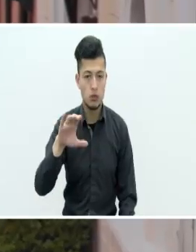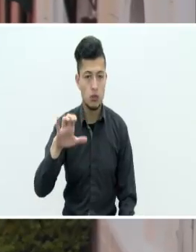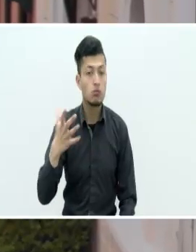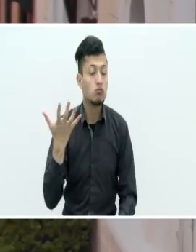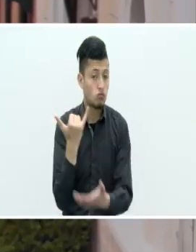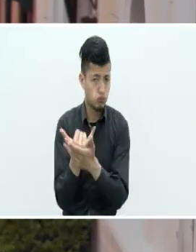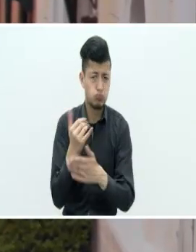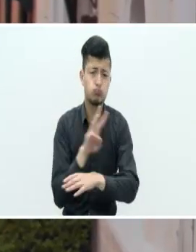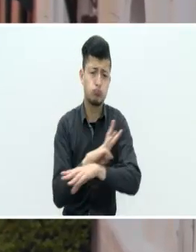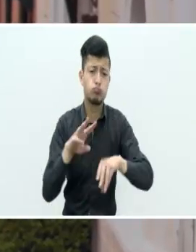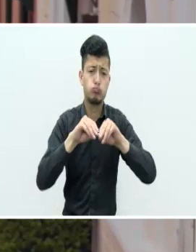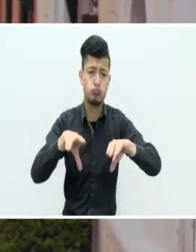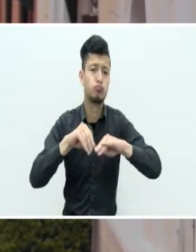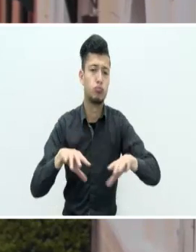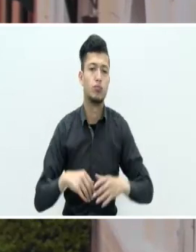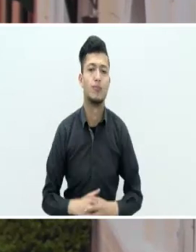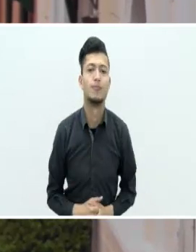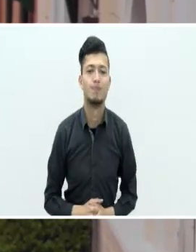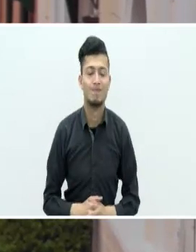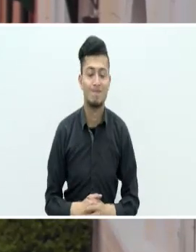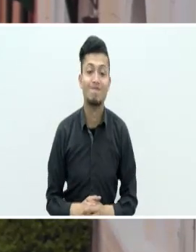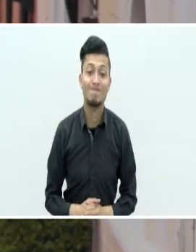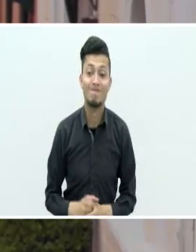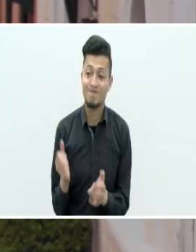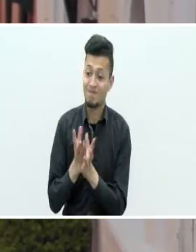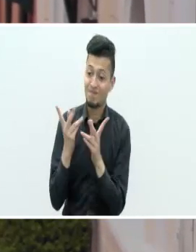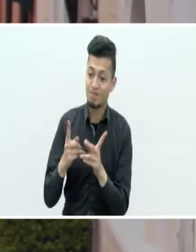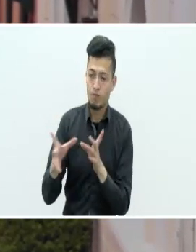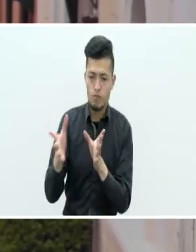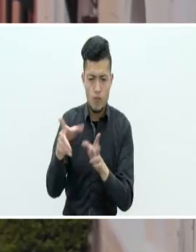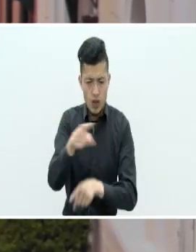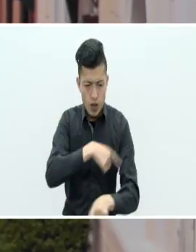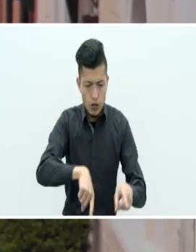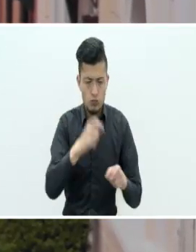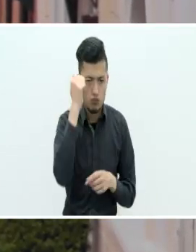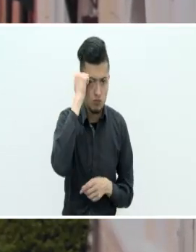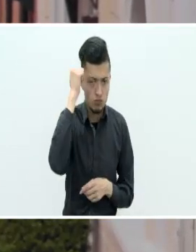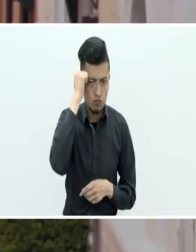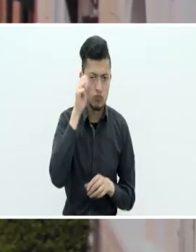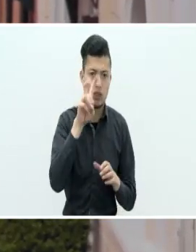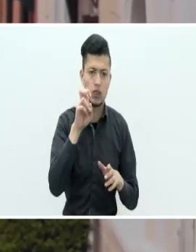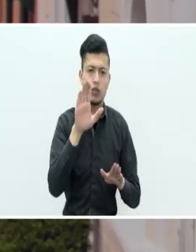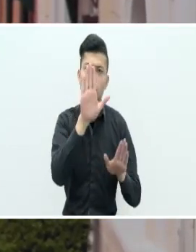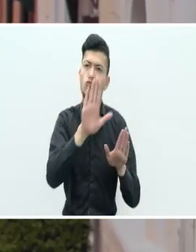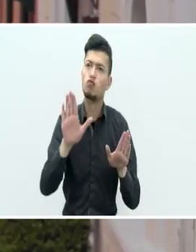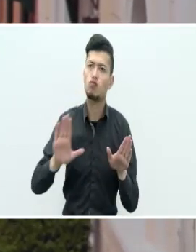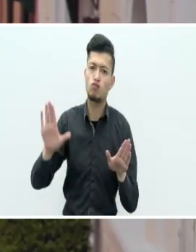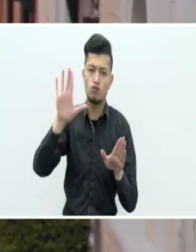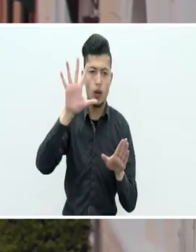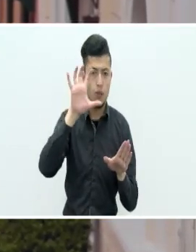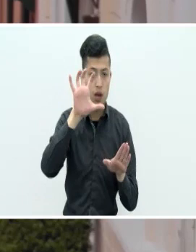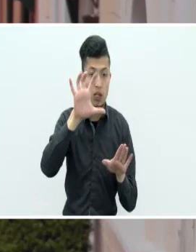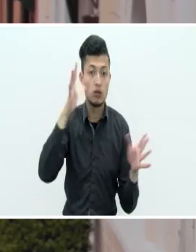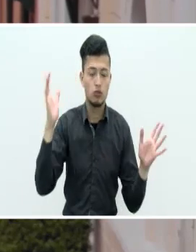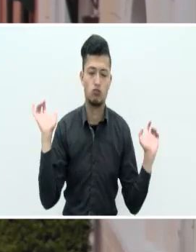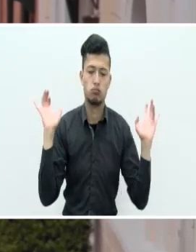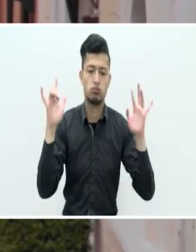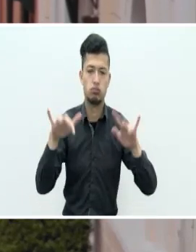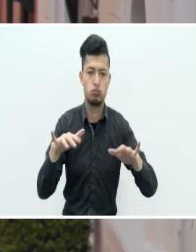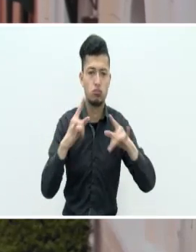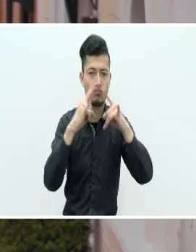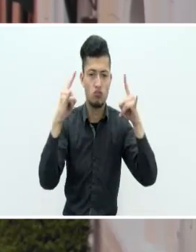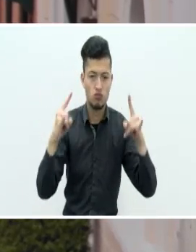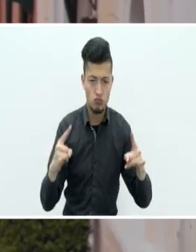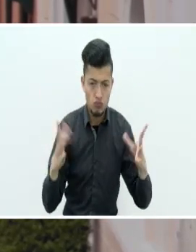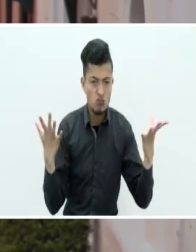Aprendices e instructores de siete regionales del país vivieron una maravillosa experiencia en el Bootcamp SENA desarrollado